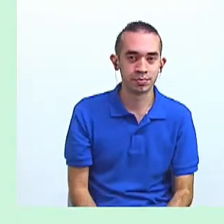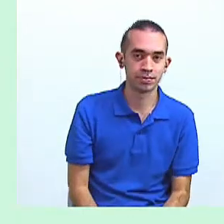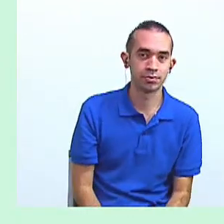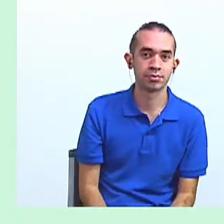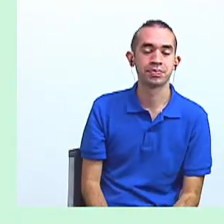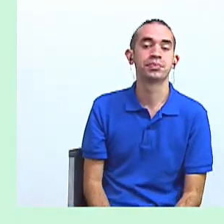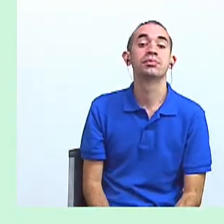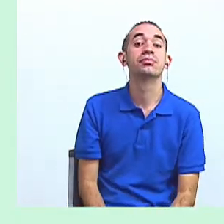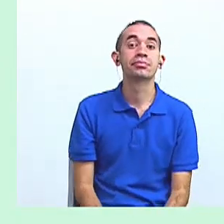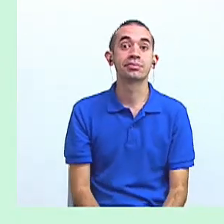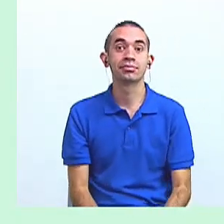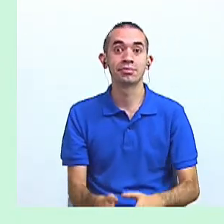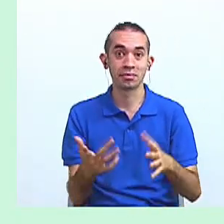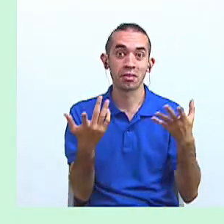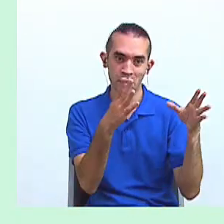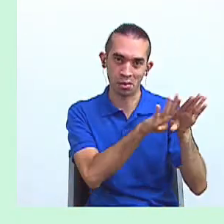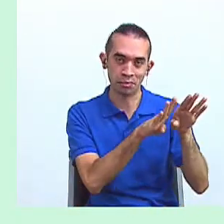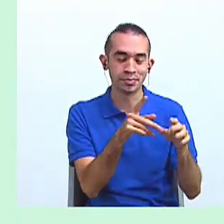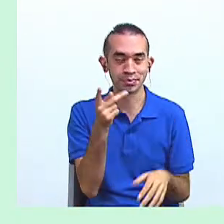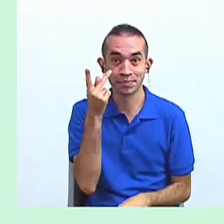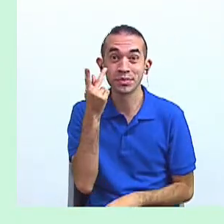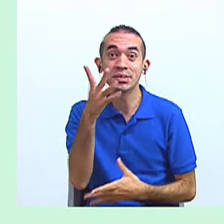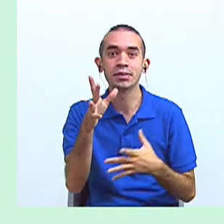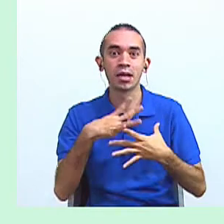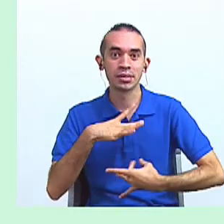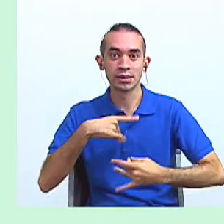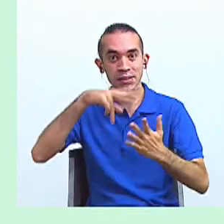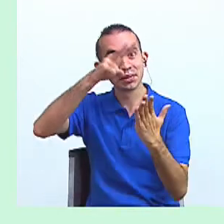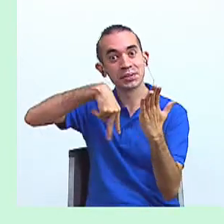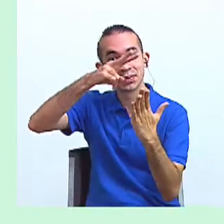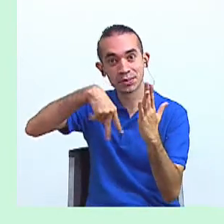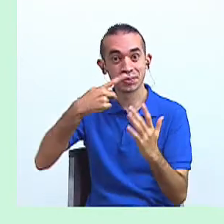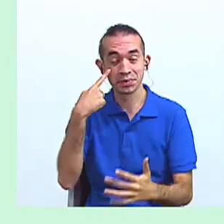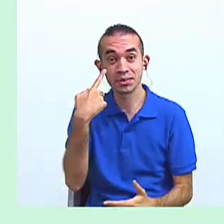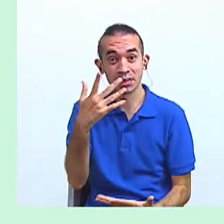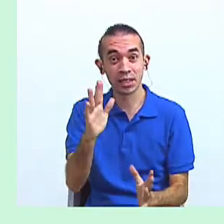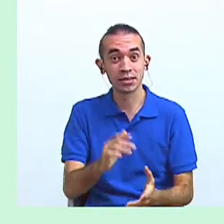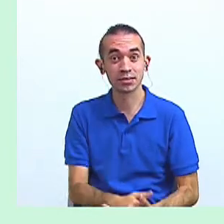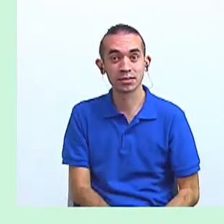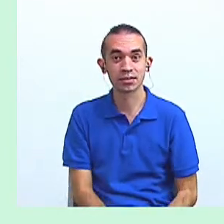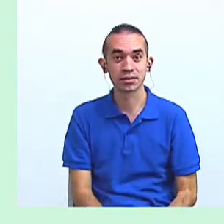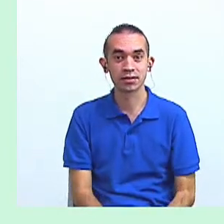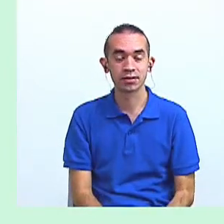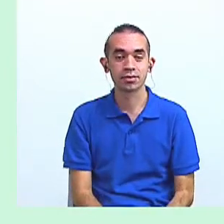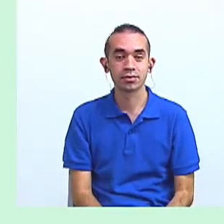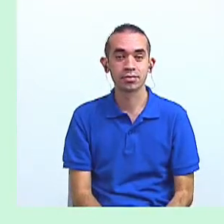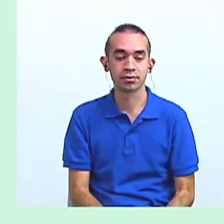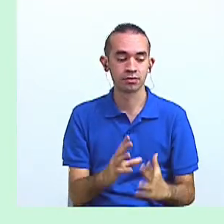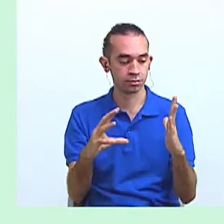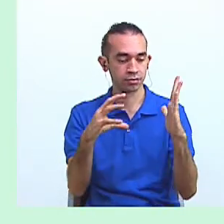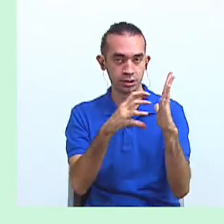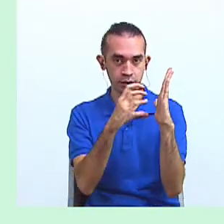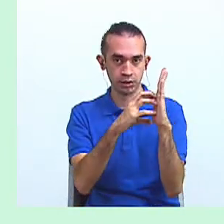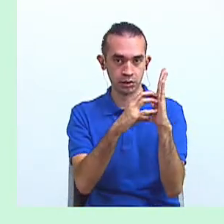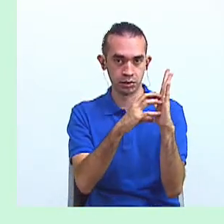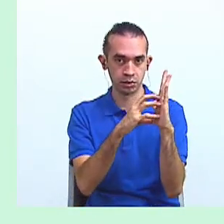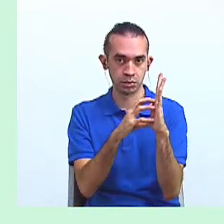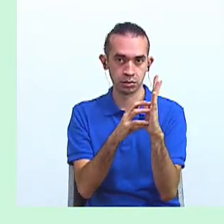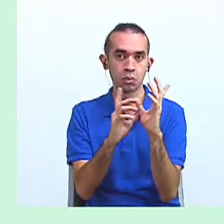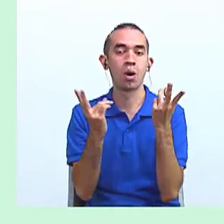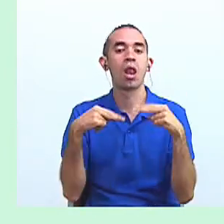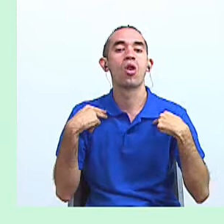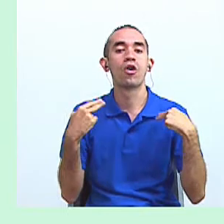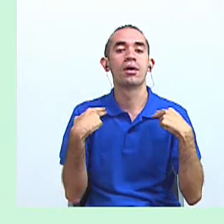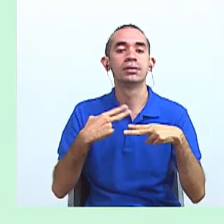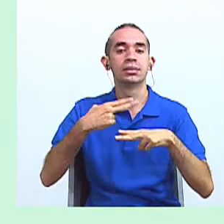Bien, jóvenes, ¿vieron qué interesante la lectura que acabamos de hacer? Este texto pertenece a la novela Un